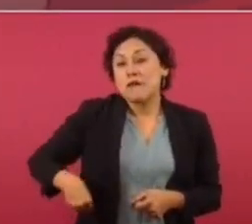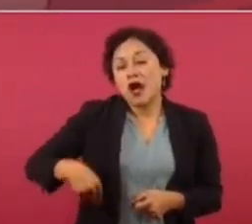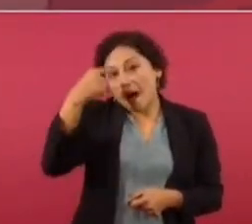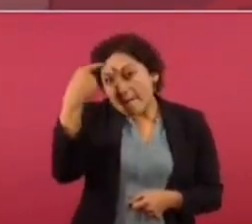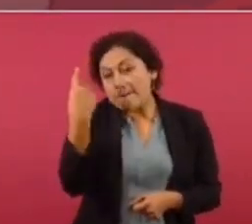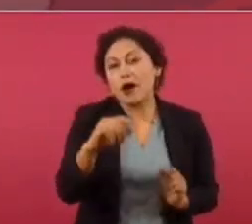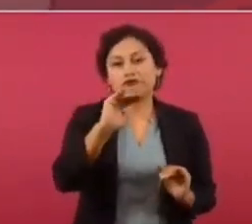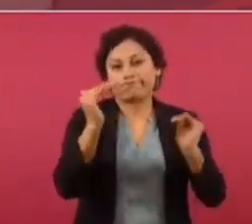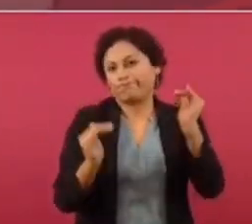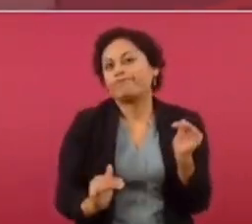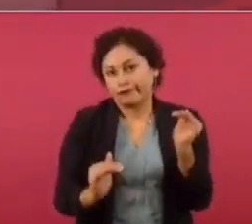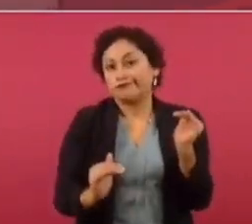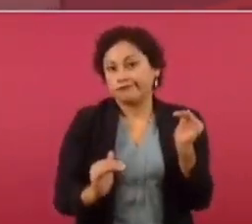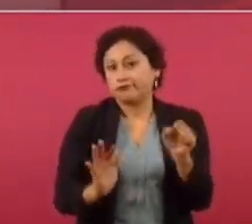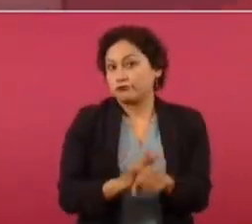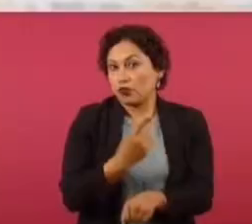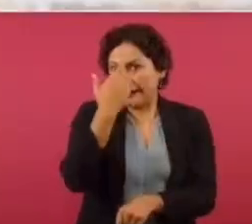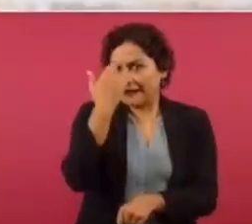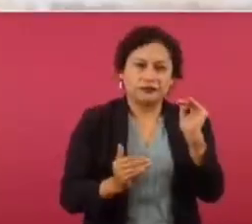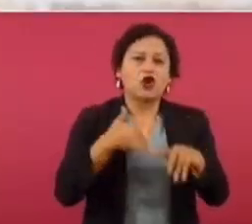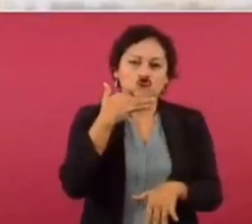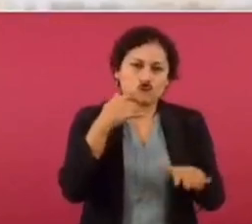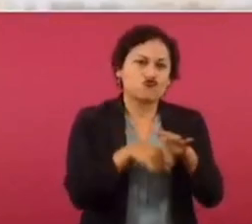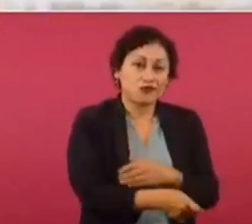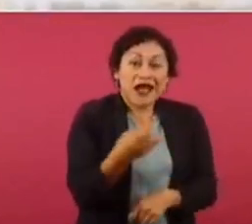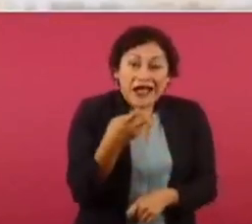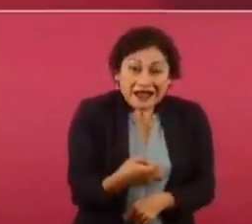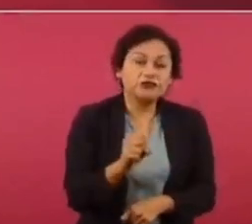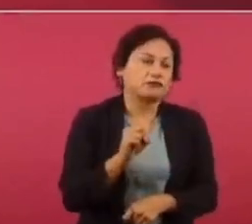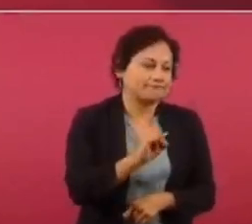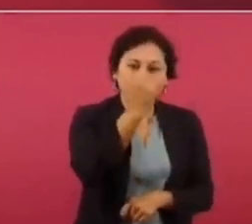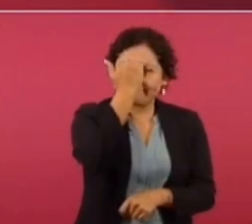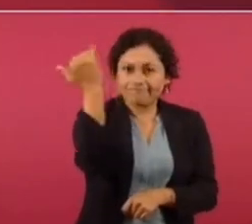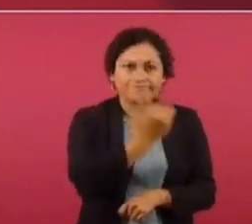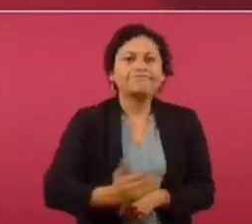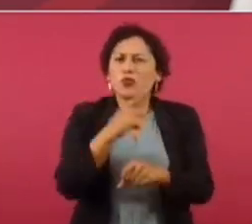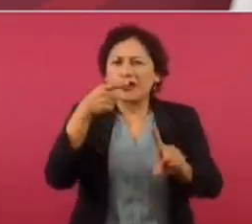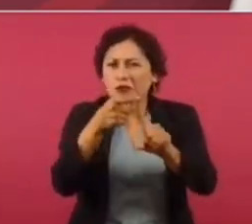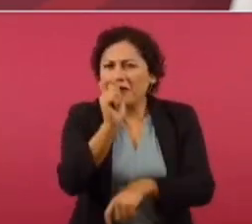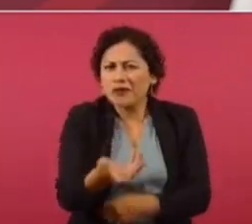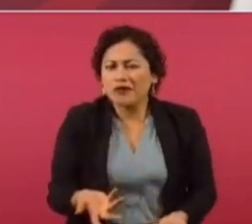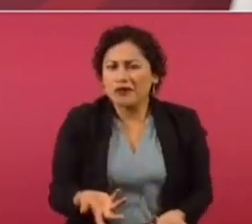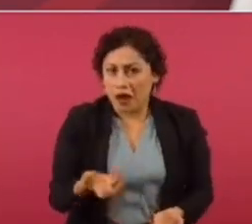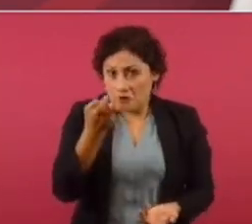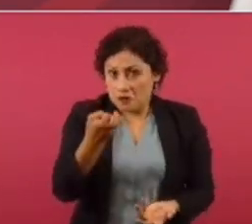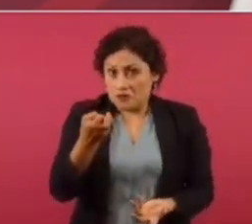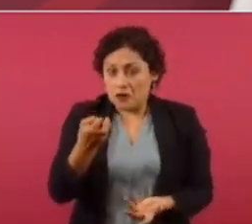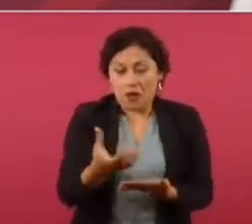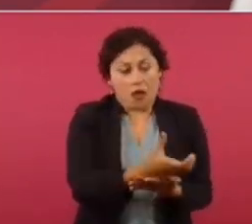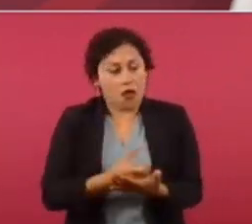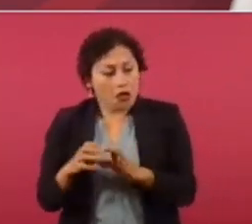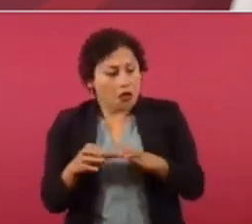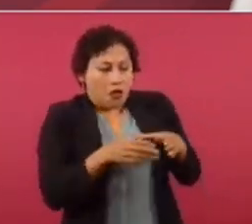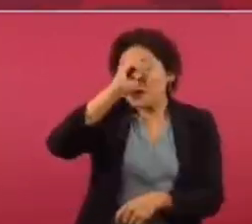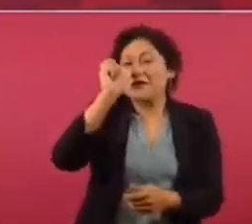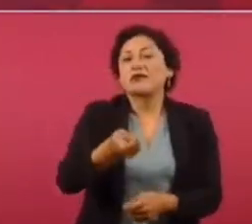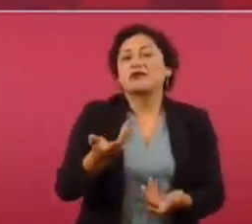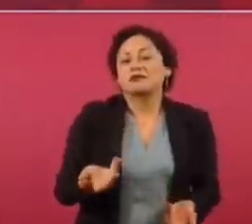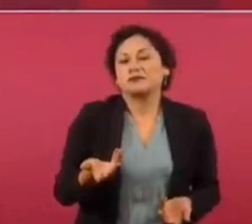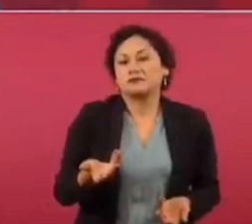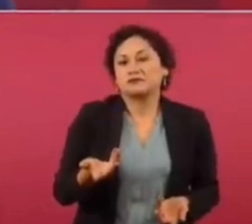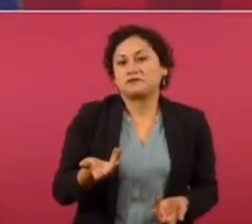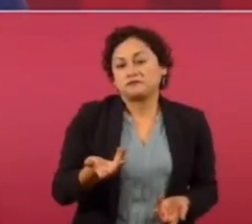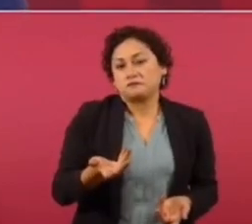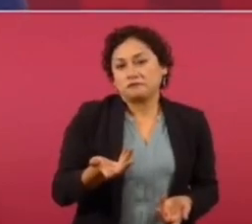de la monstruosa desigualdad que ha existido por la corrupción imperante. Entonces, yo pienso de